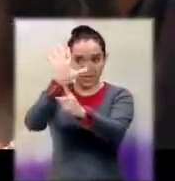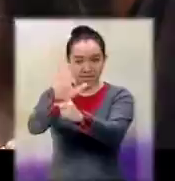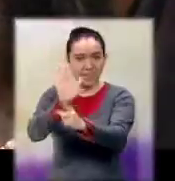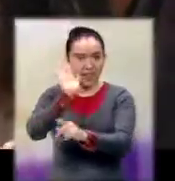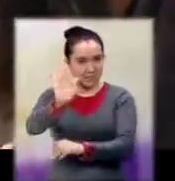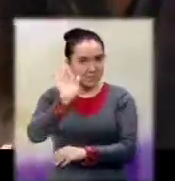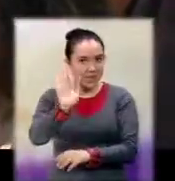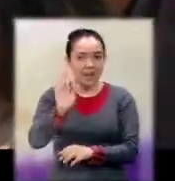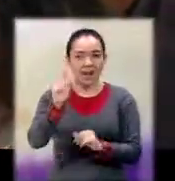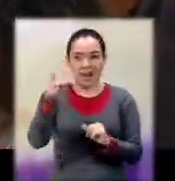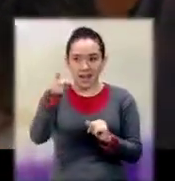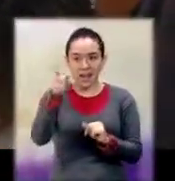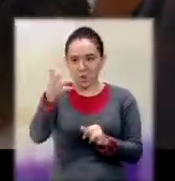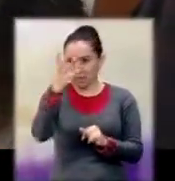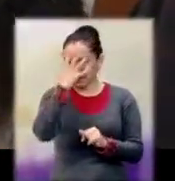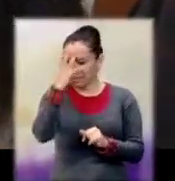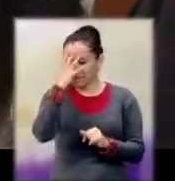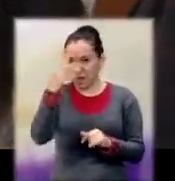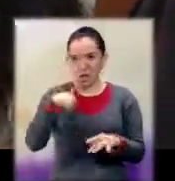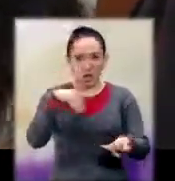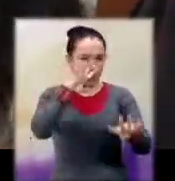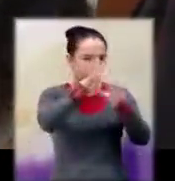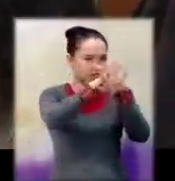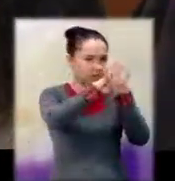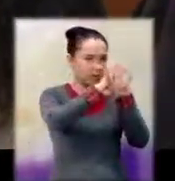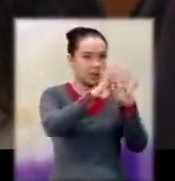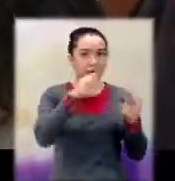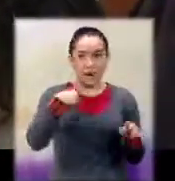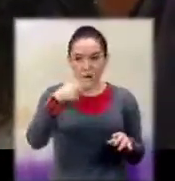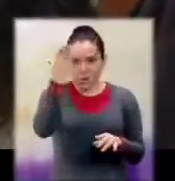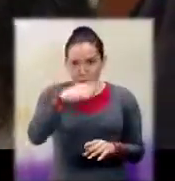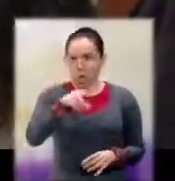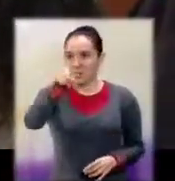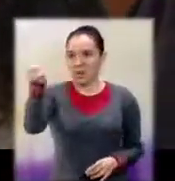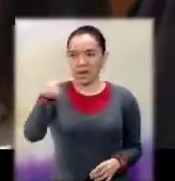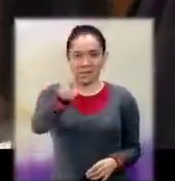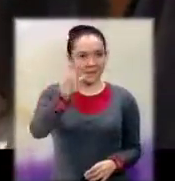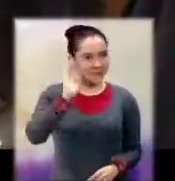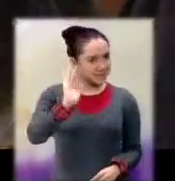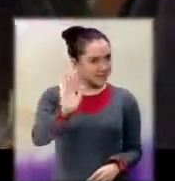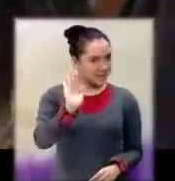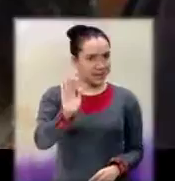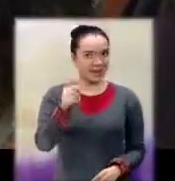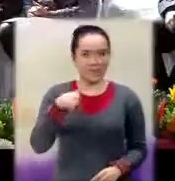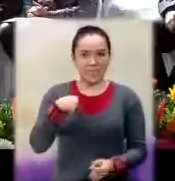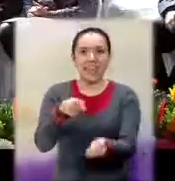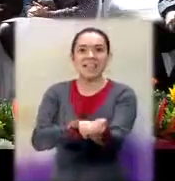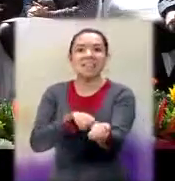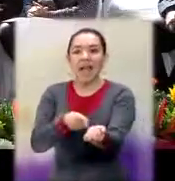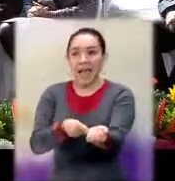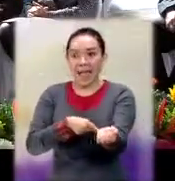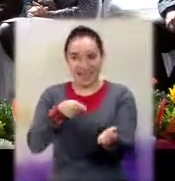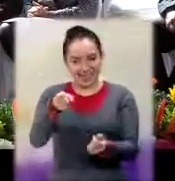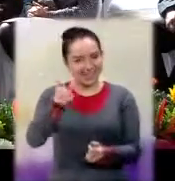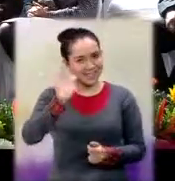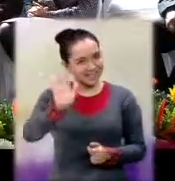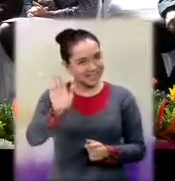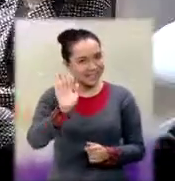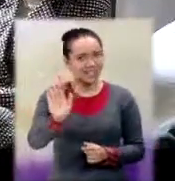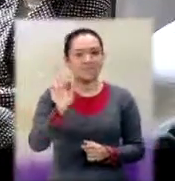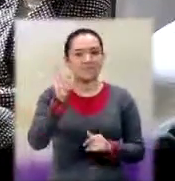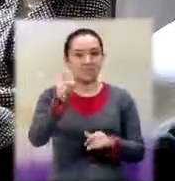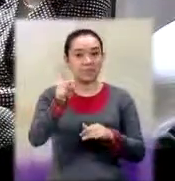porque uno no debe ser rencoroso, mucho menos en política, que soy su sangre. La doña guardó